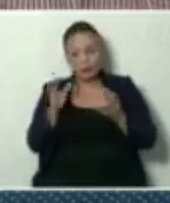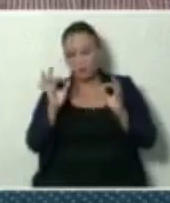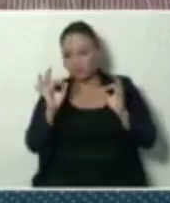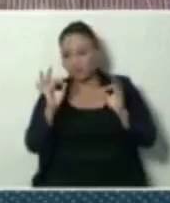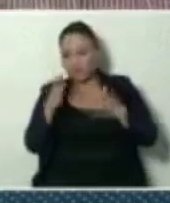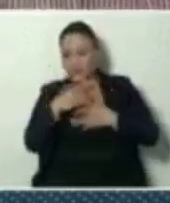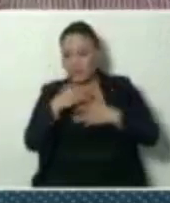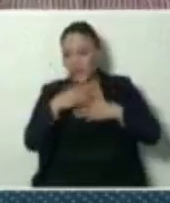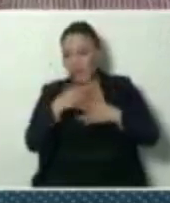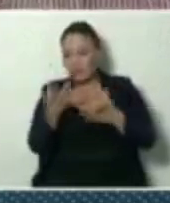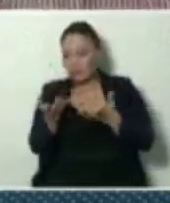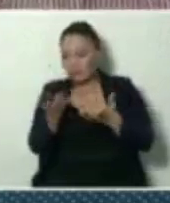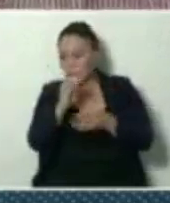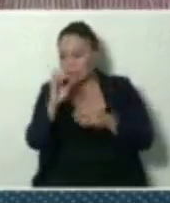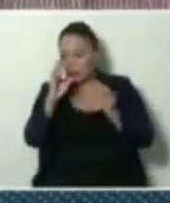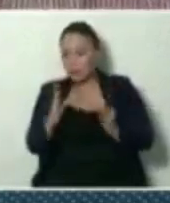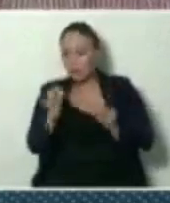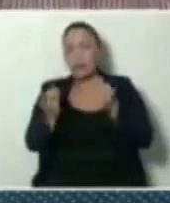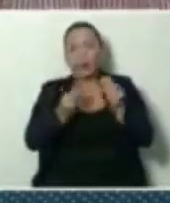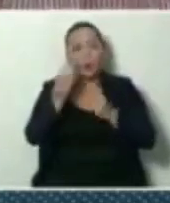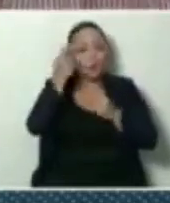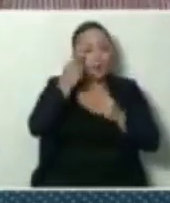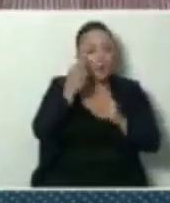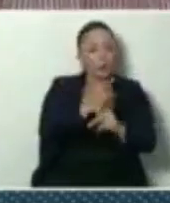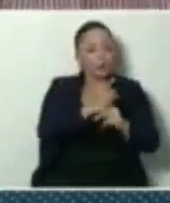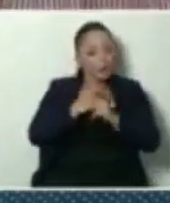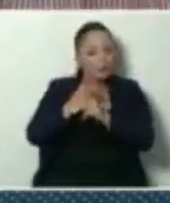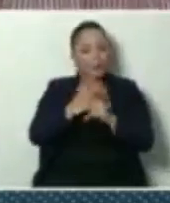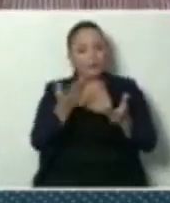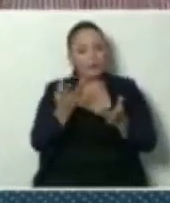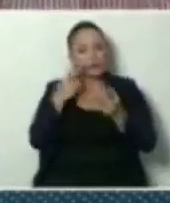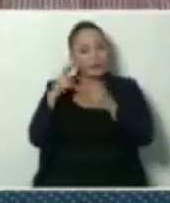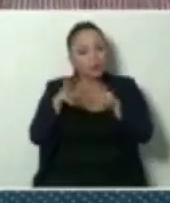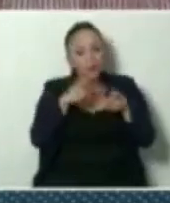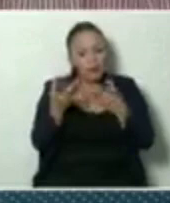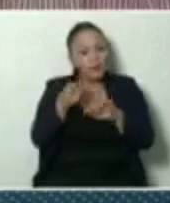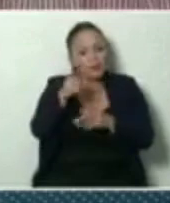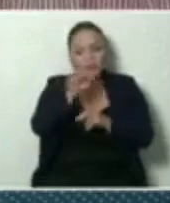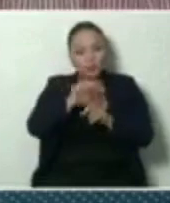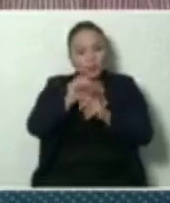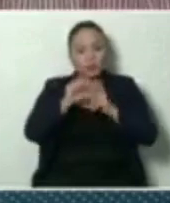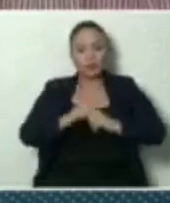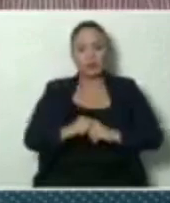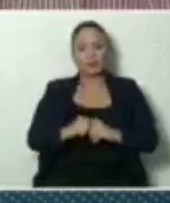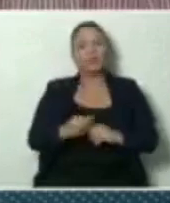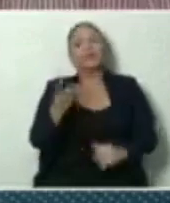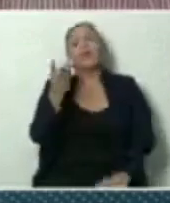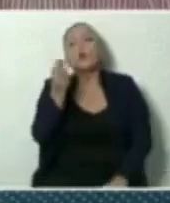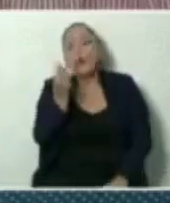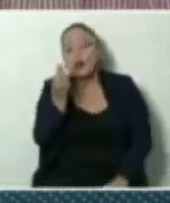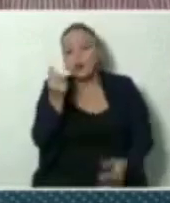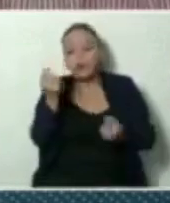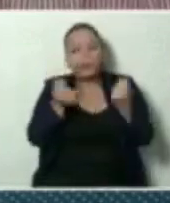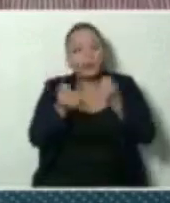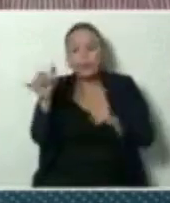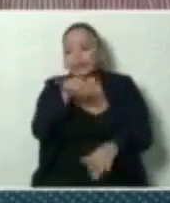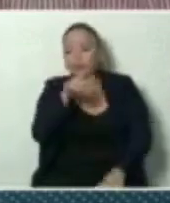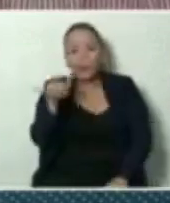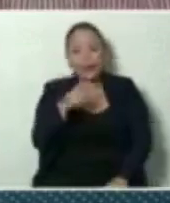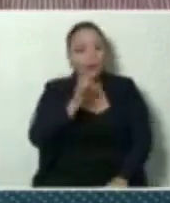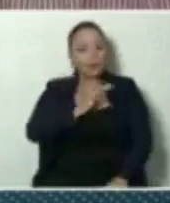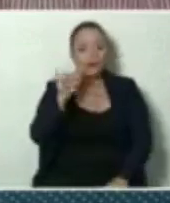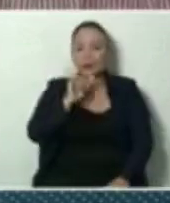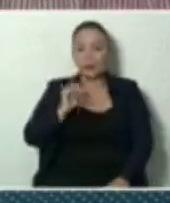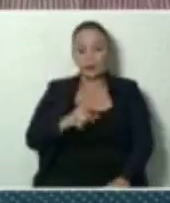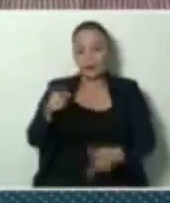un gobierno que los defienda y los supervise en ese sentido, porque ¿cuántos vehículos estarán en las mismas condiciones si esta empresa no